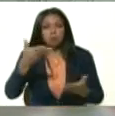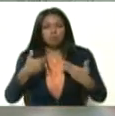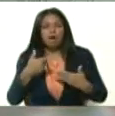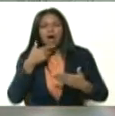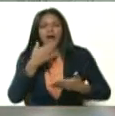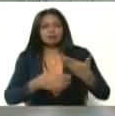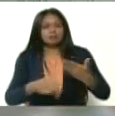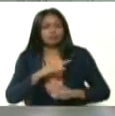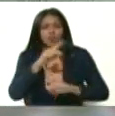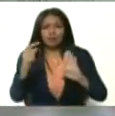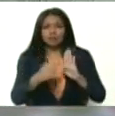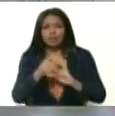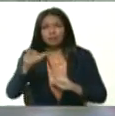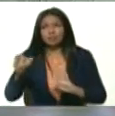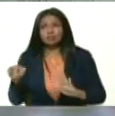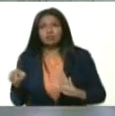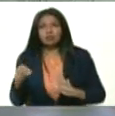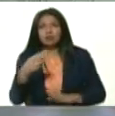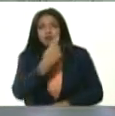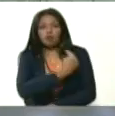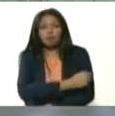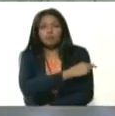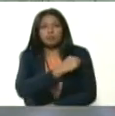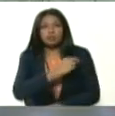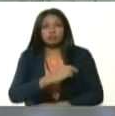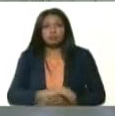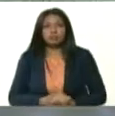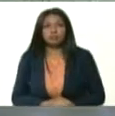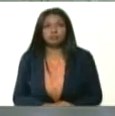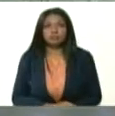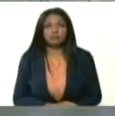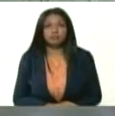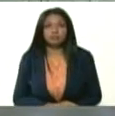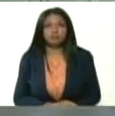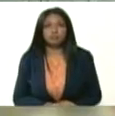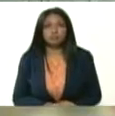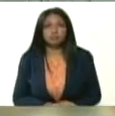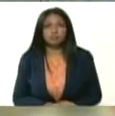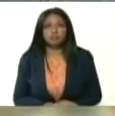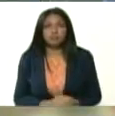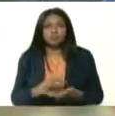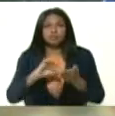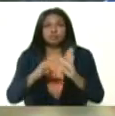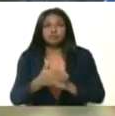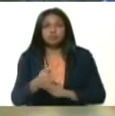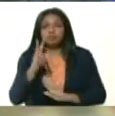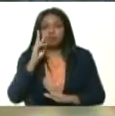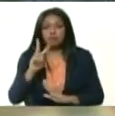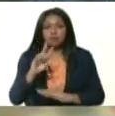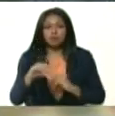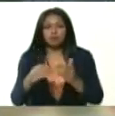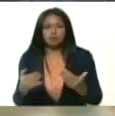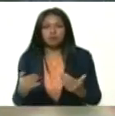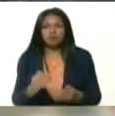me digan 100% hospitalización. Estos son los casos, fíjense ustedes,